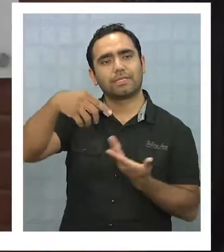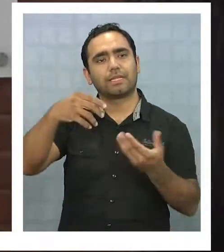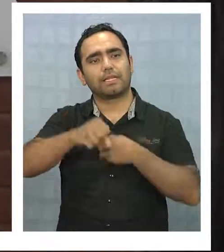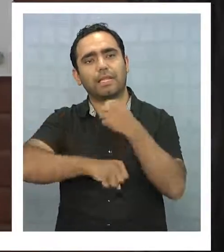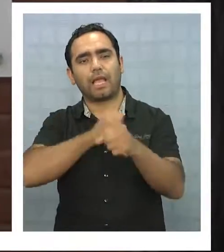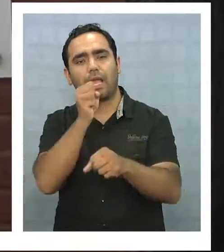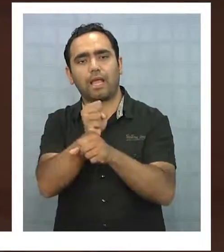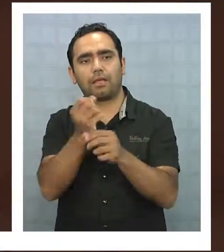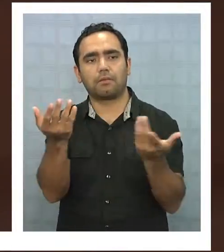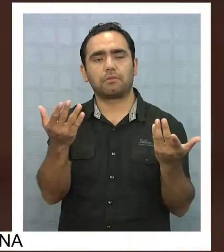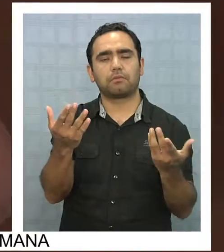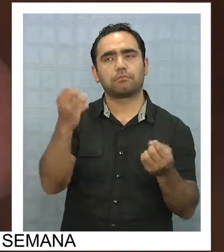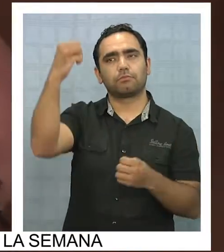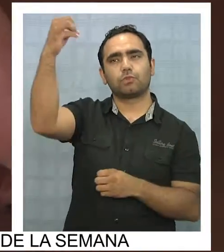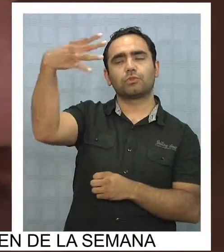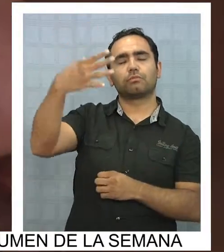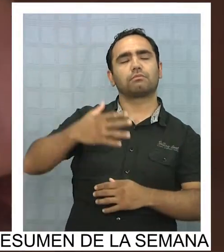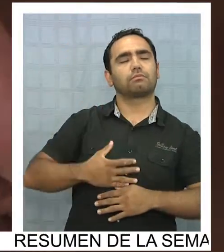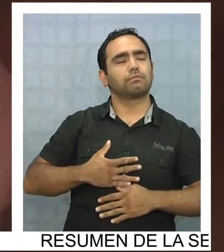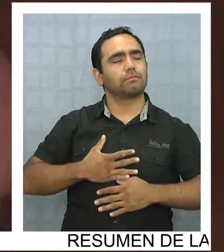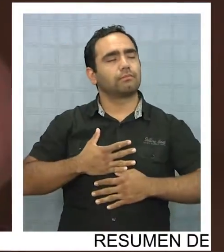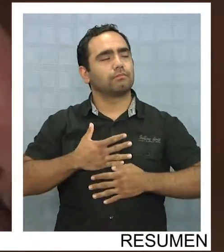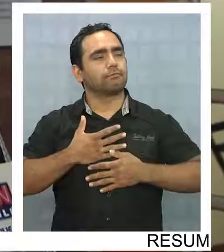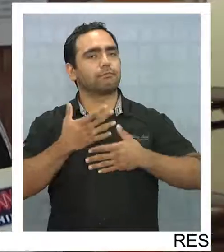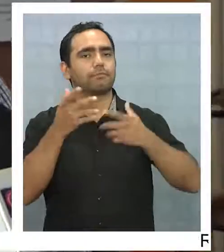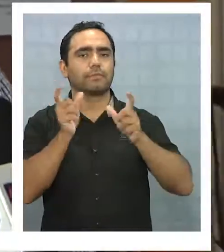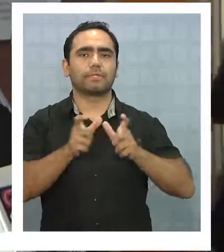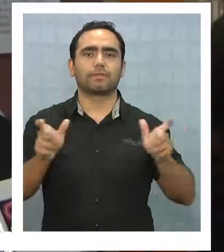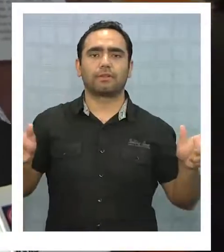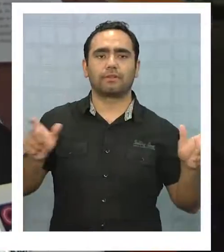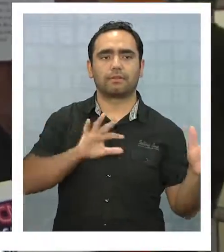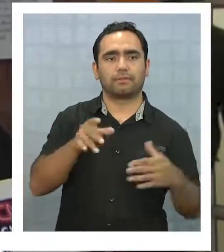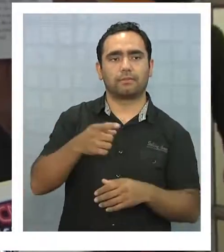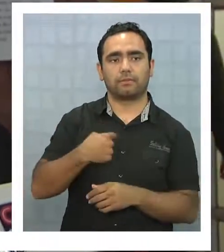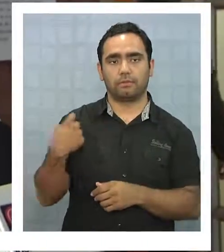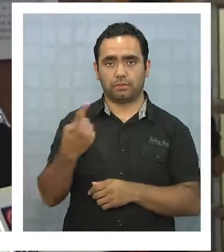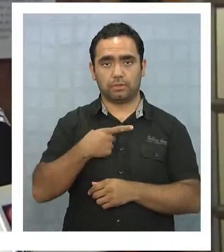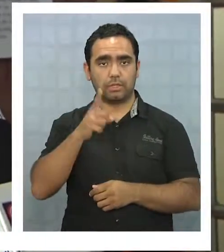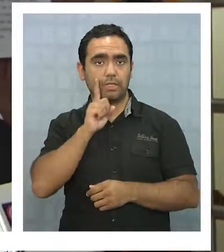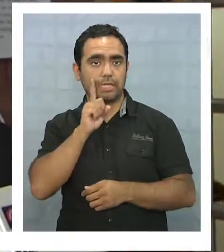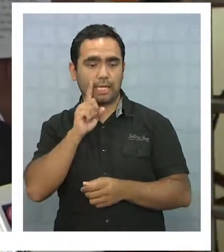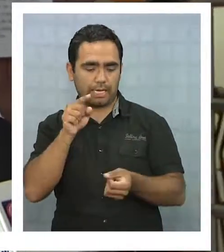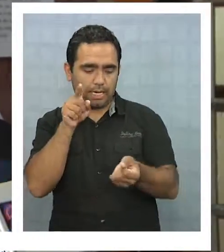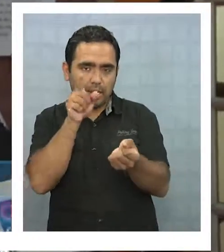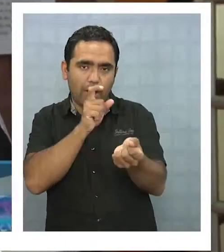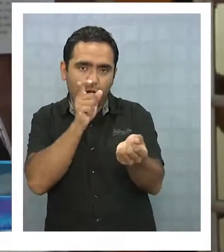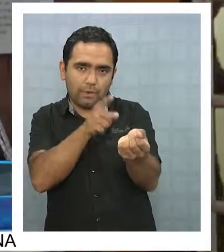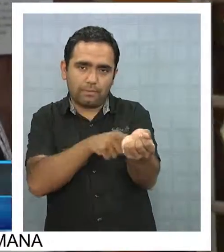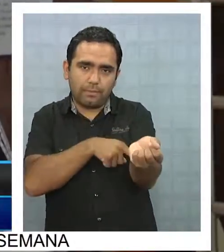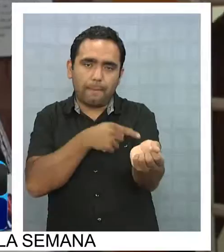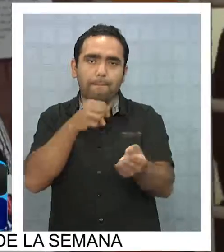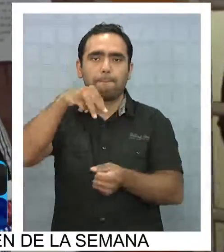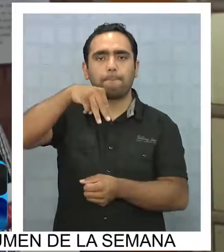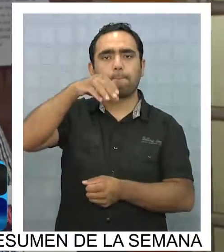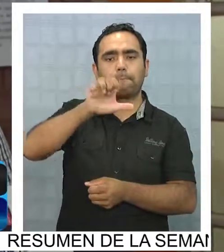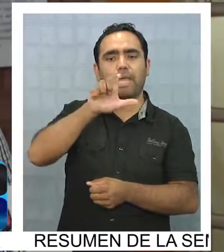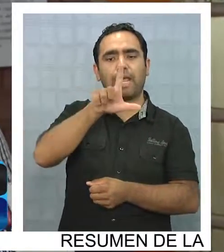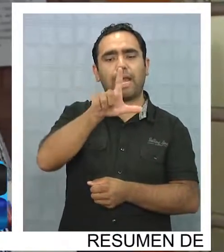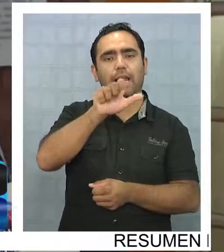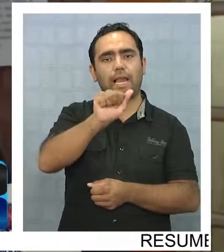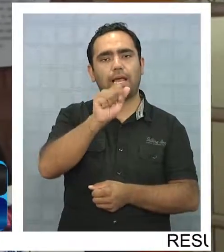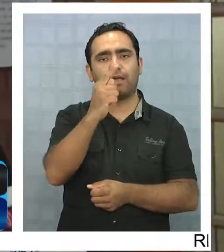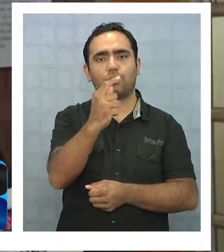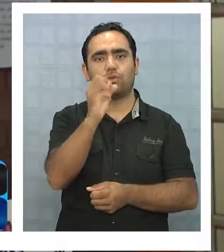año, impacta a las personas. Nosotros tenemos la melatonina que está muy relacionada con el tema del ciclo